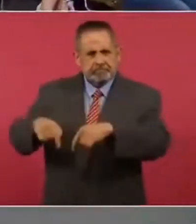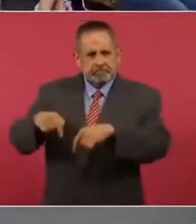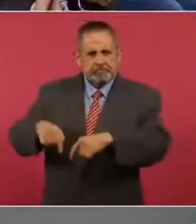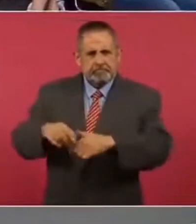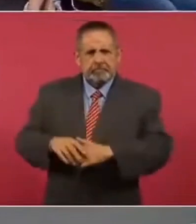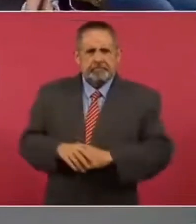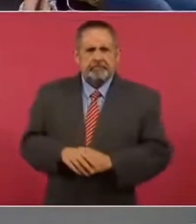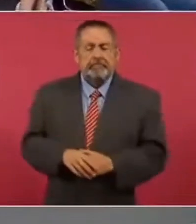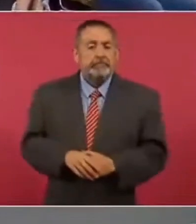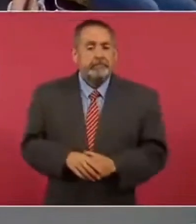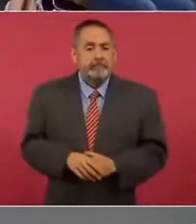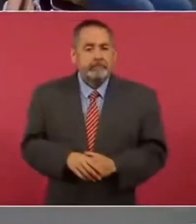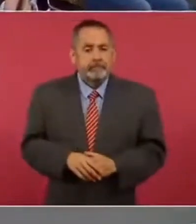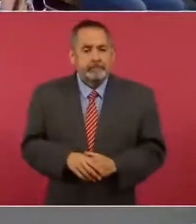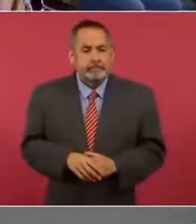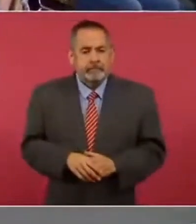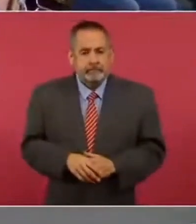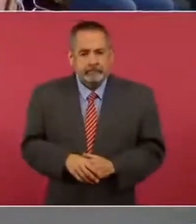Antes,